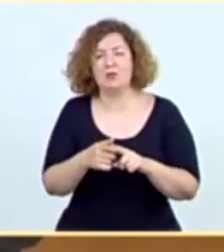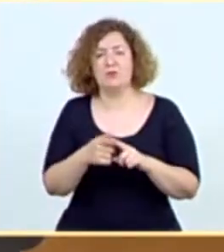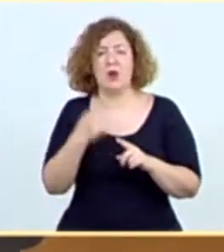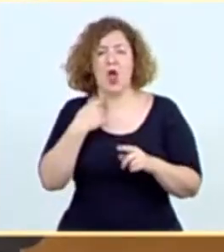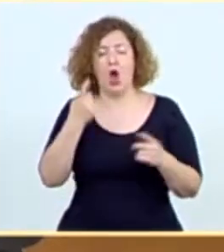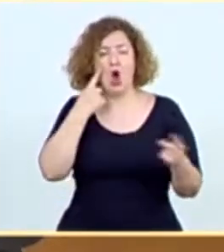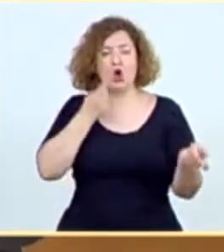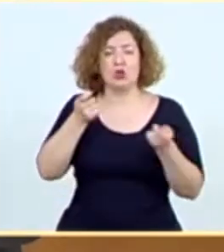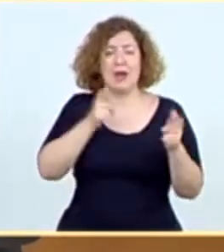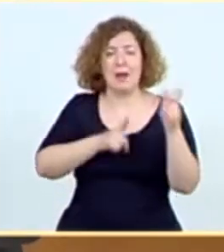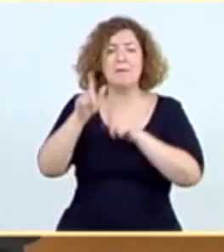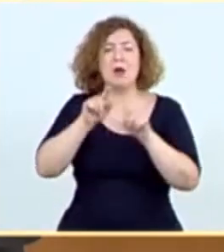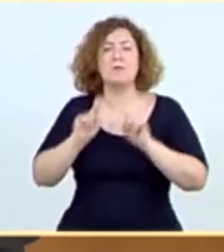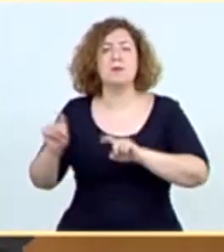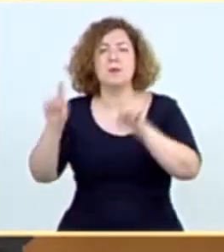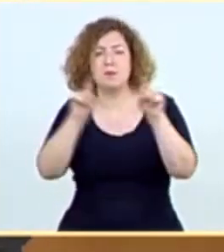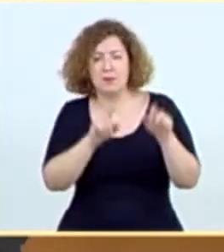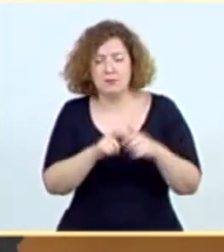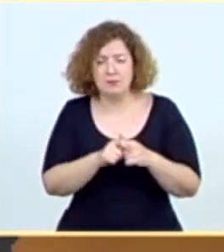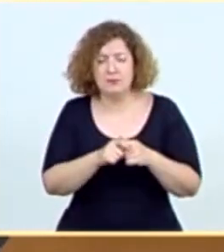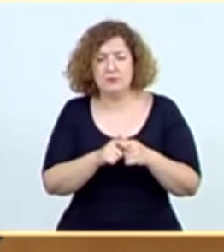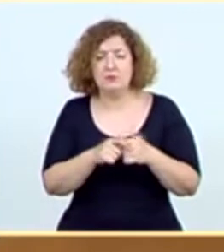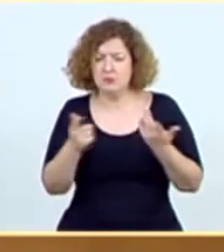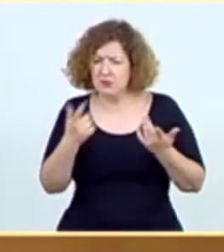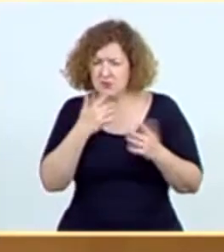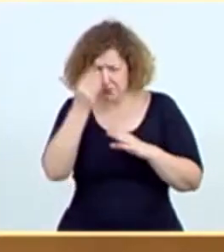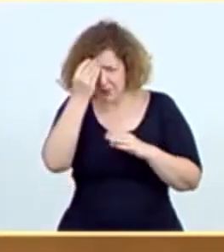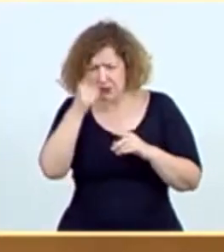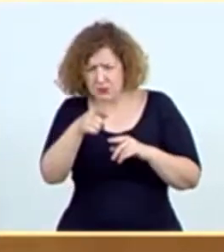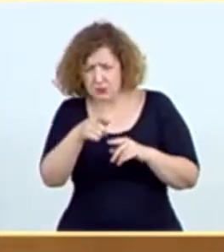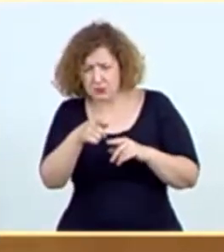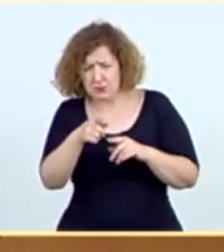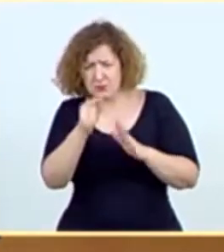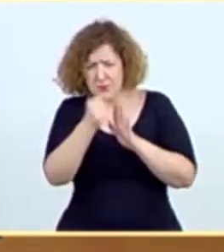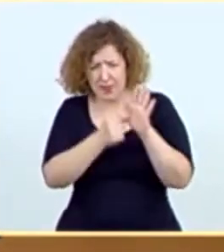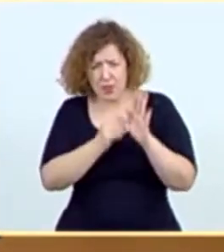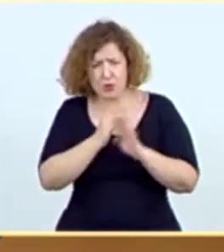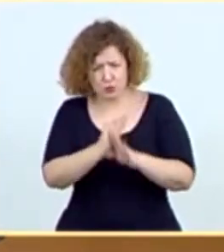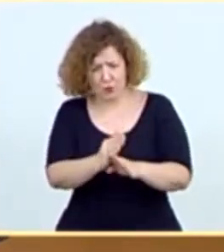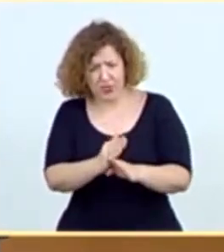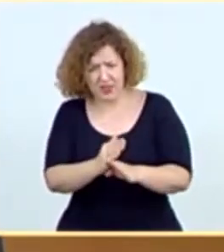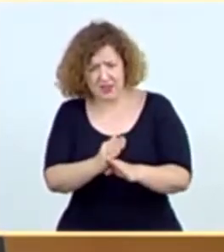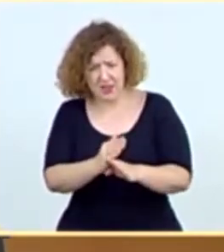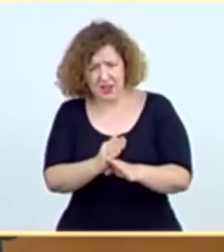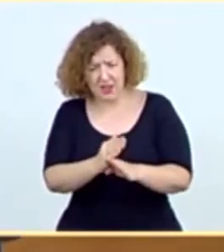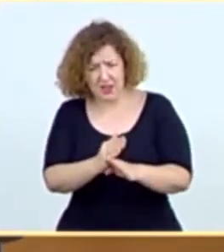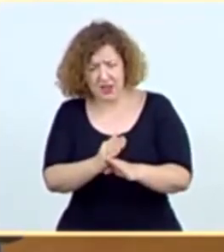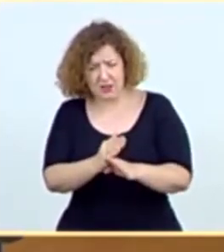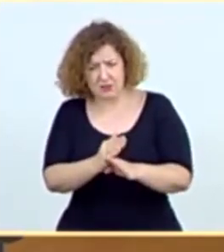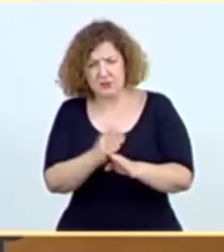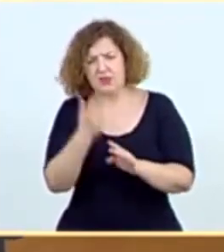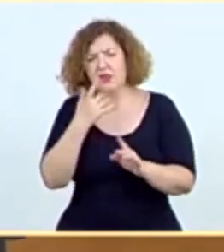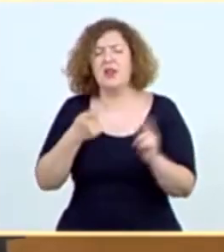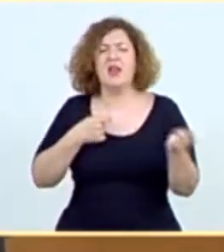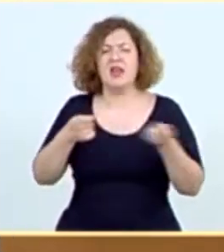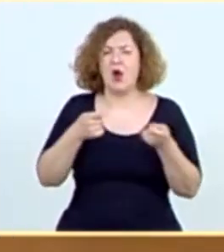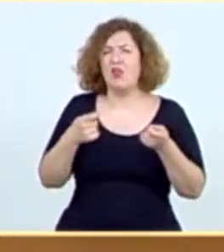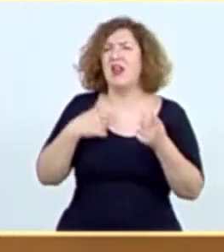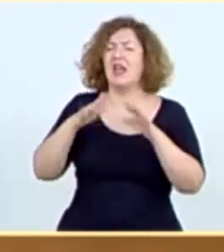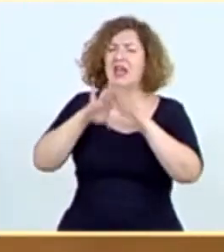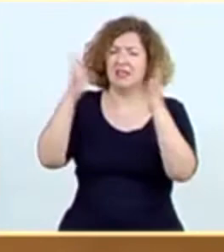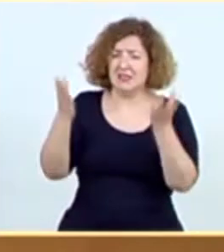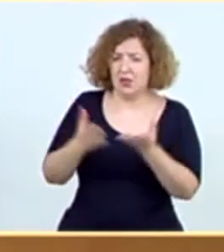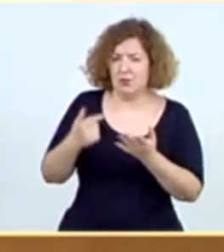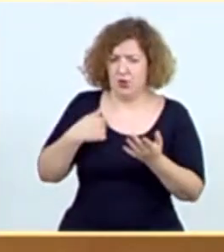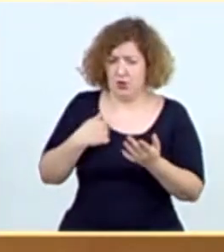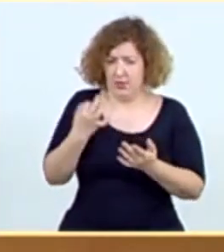a los viajeros. Y yo le pregunto, ¿considera suficiente estas medidas? Me va a decir que las negociaciones internacionales, pero es que tengo que